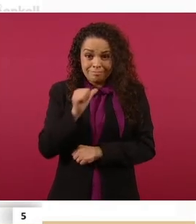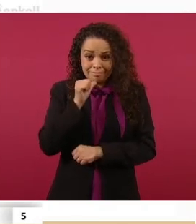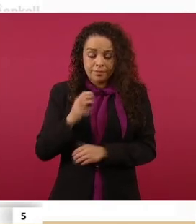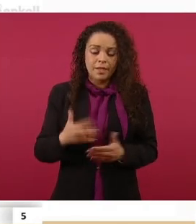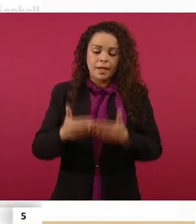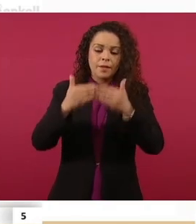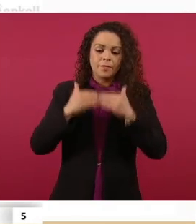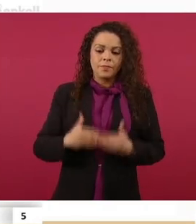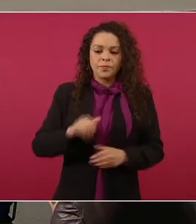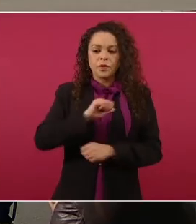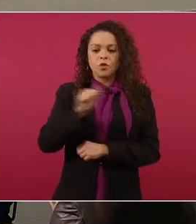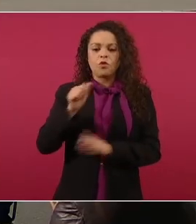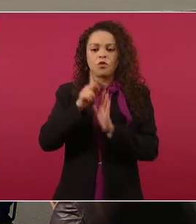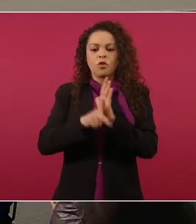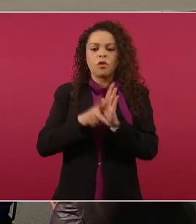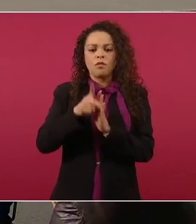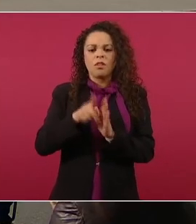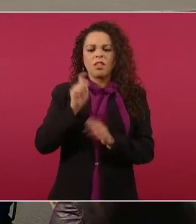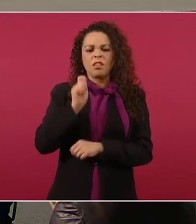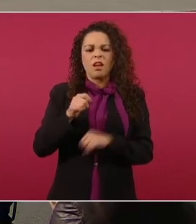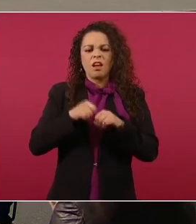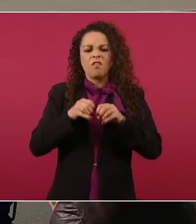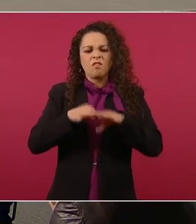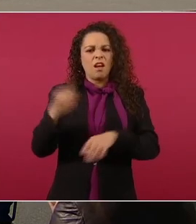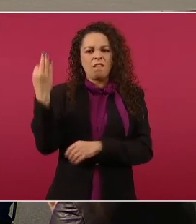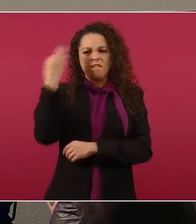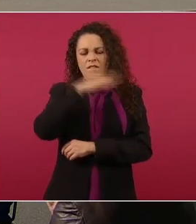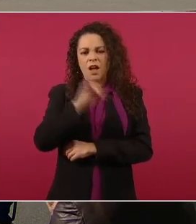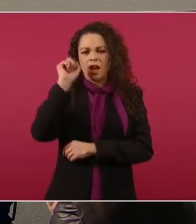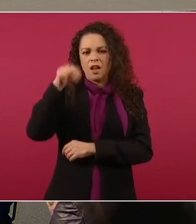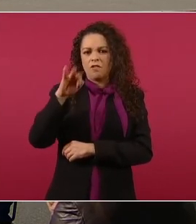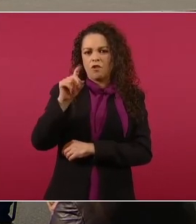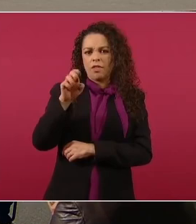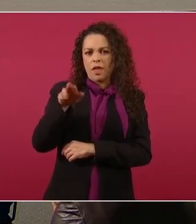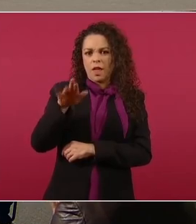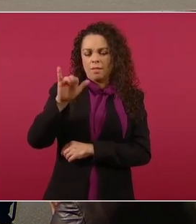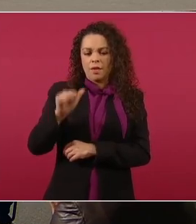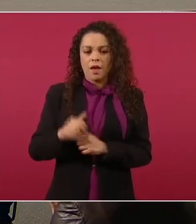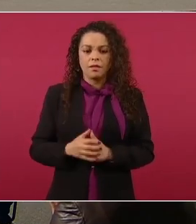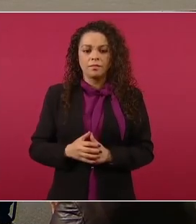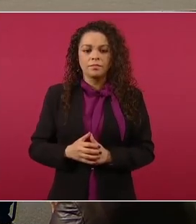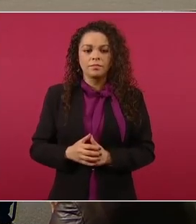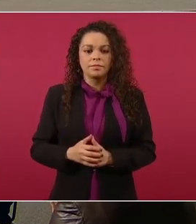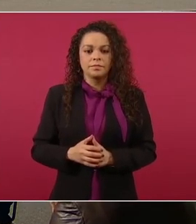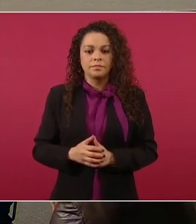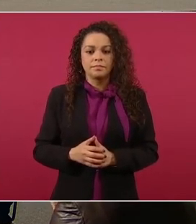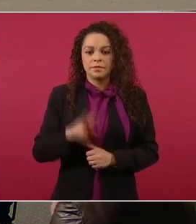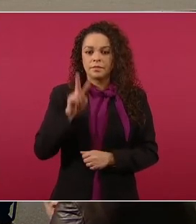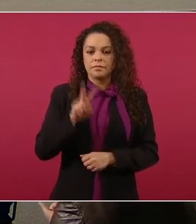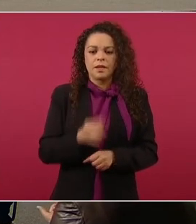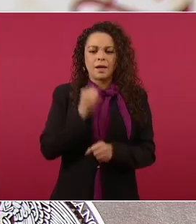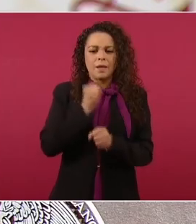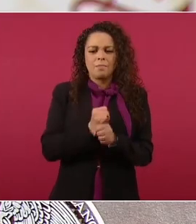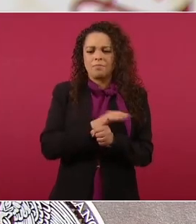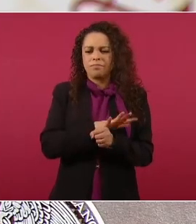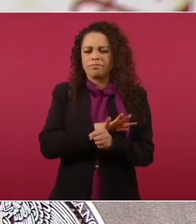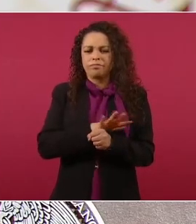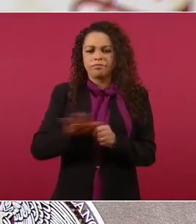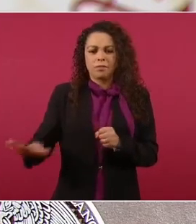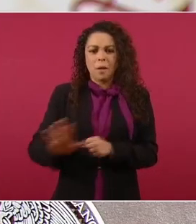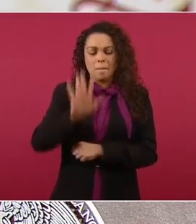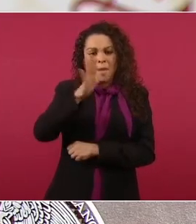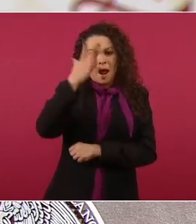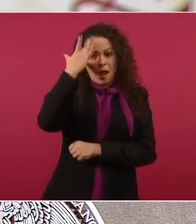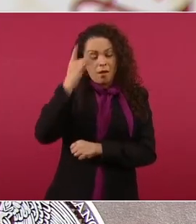infodemia de un analista económico que apunta a una posibilidad casi imposible y como por arte de